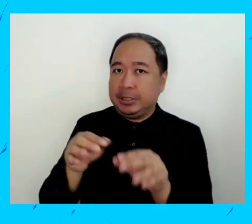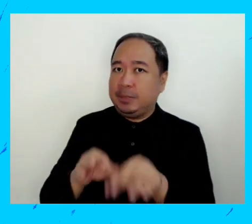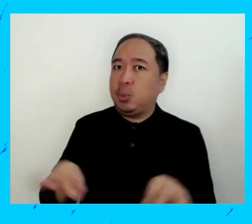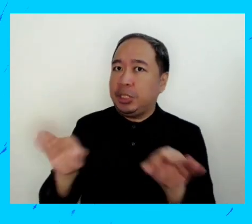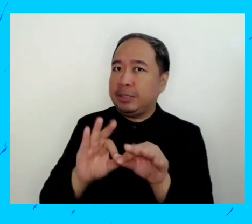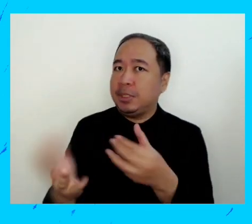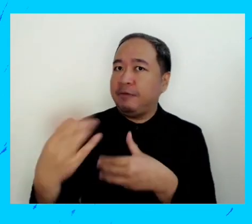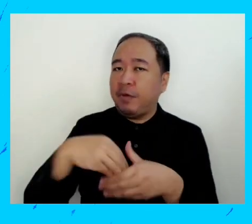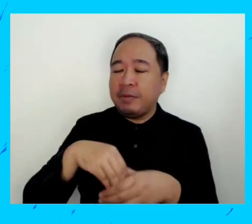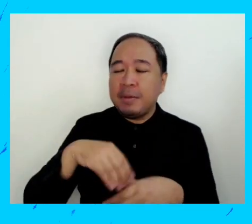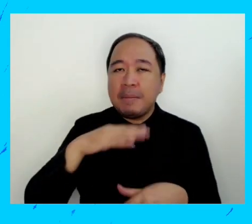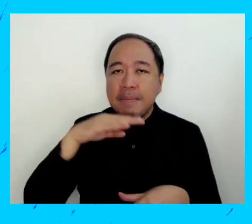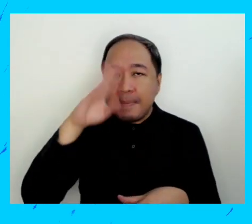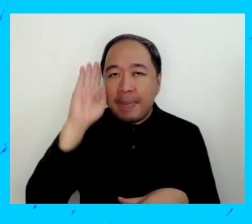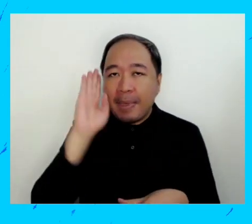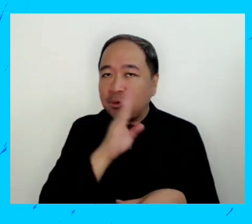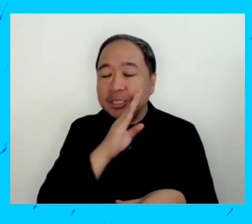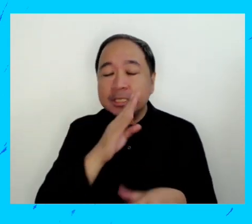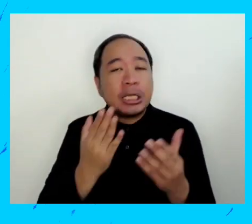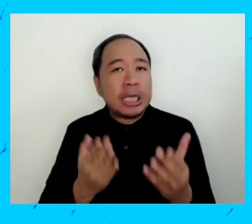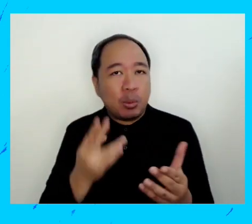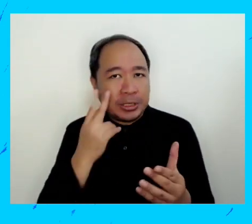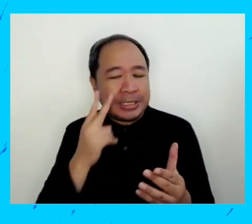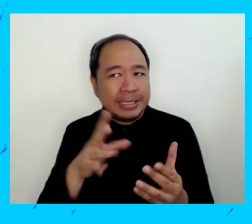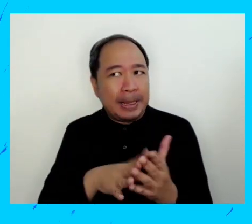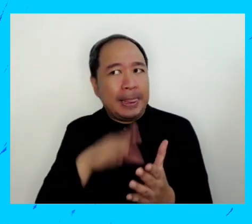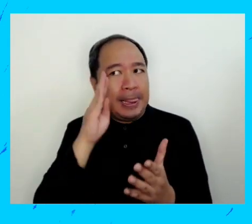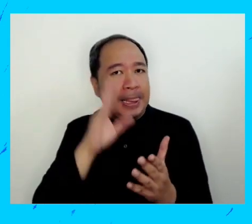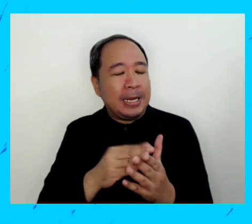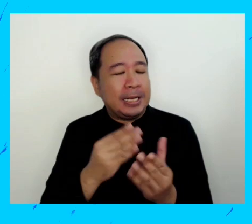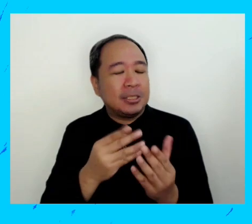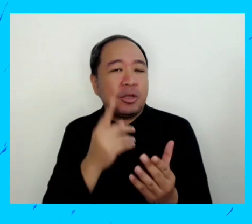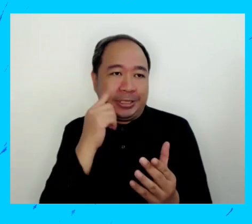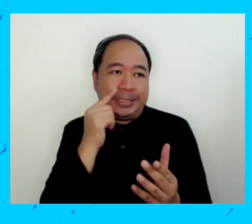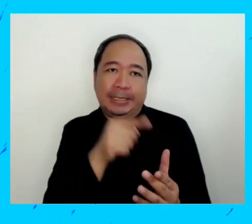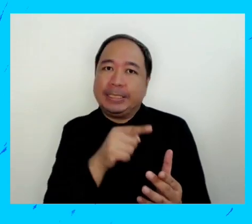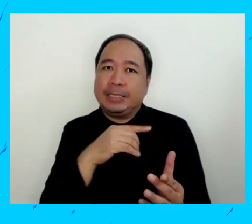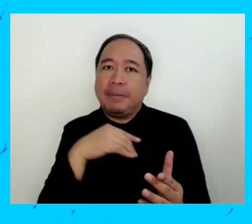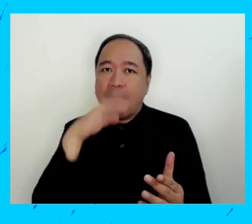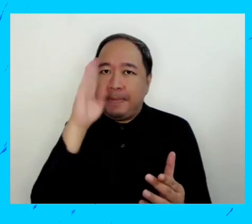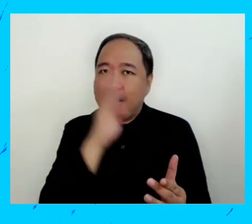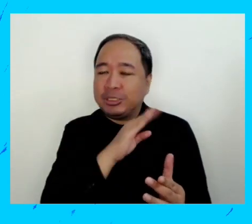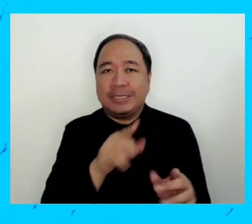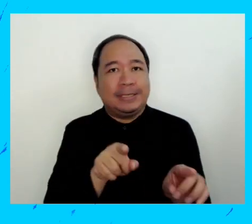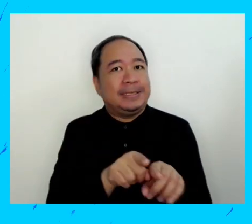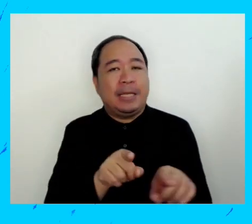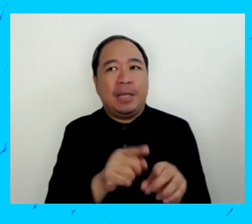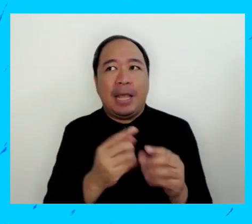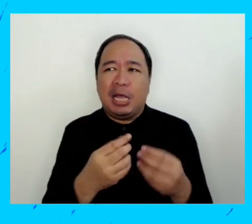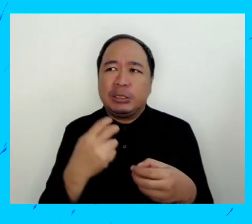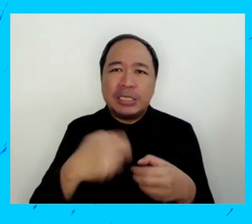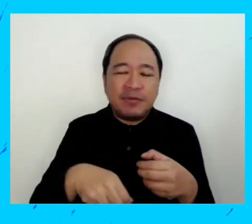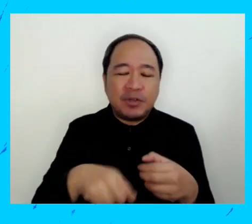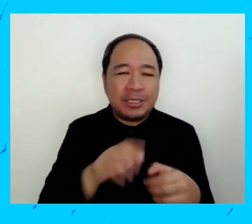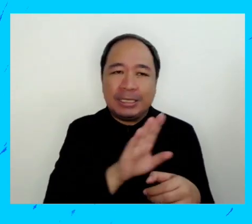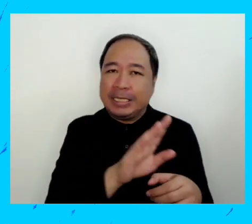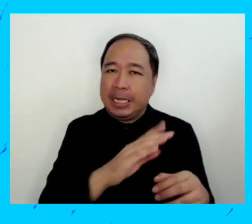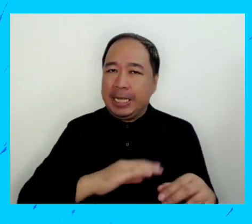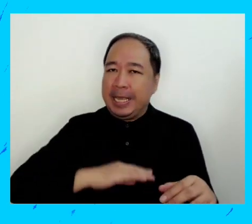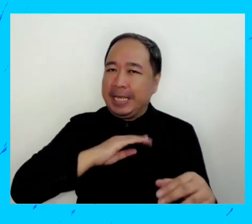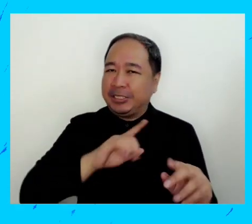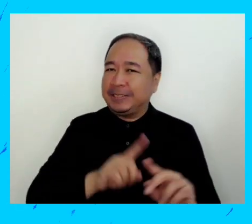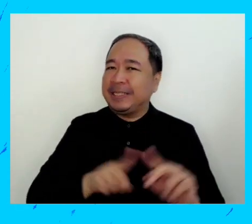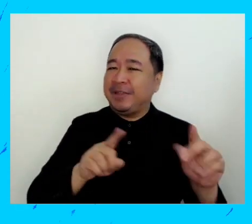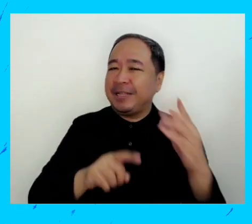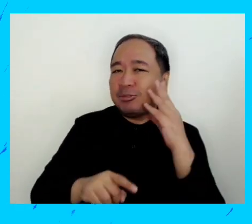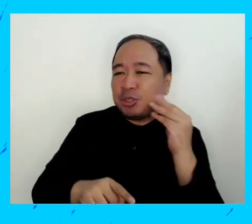Muchas gracias, Gary. Creo que es importante realmente trabajar juntos en este proceso a medida que aprendemos.